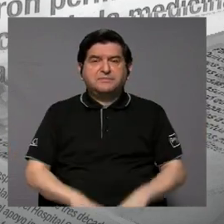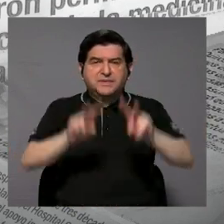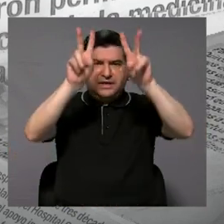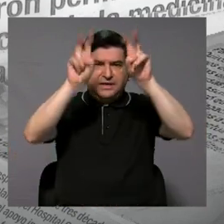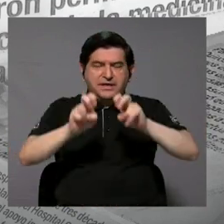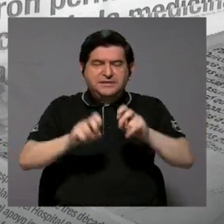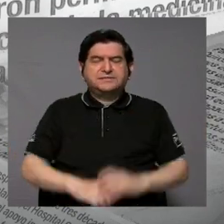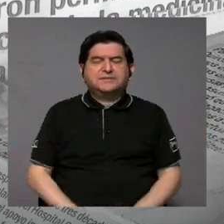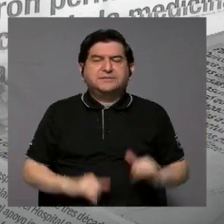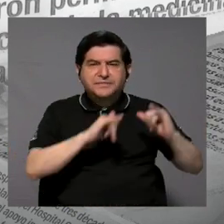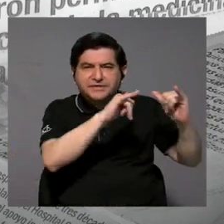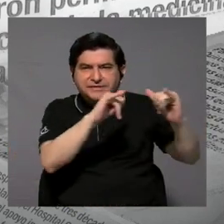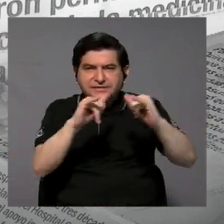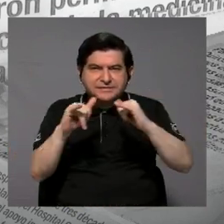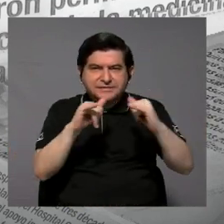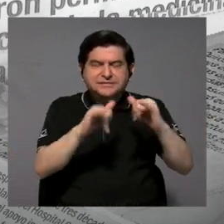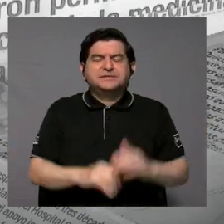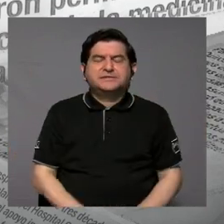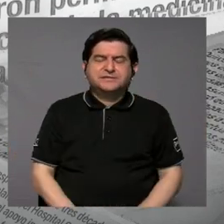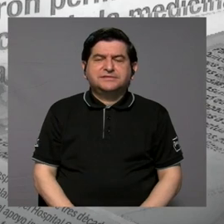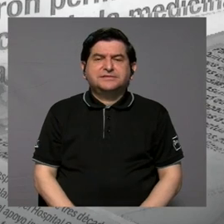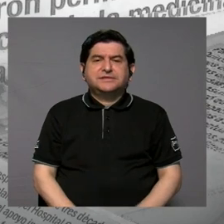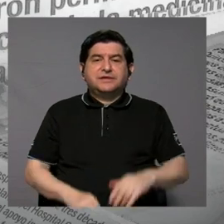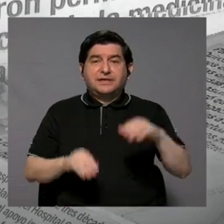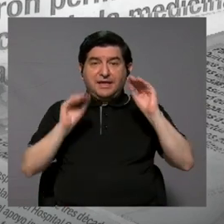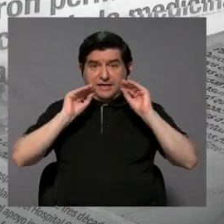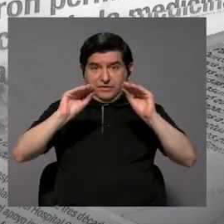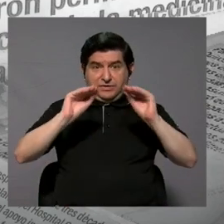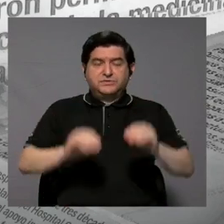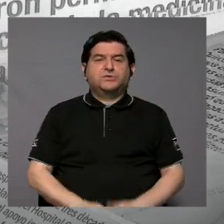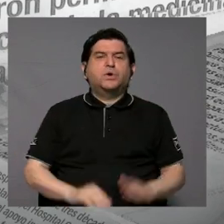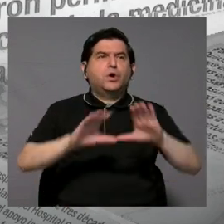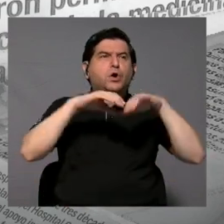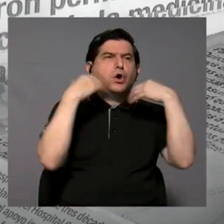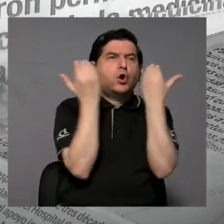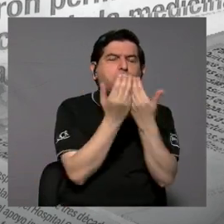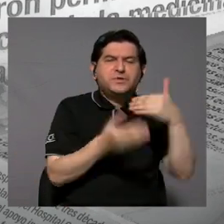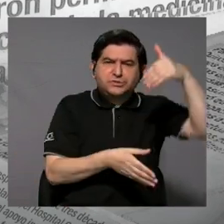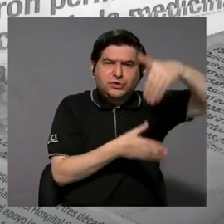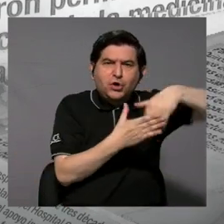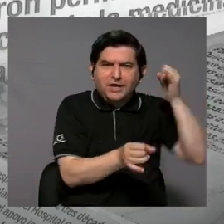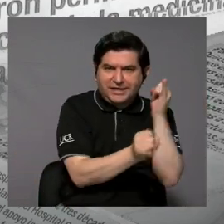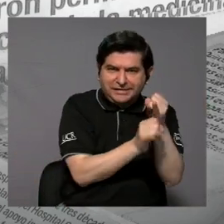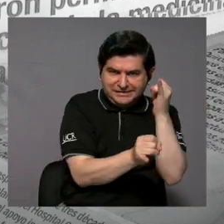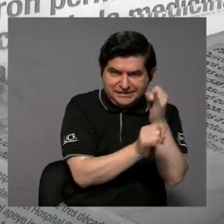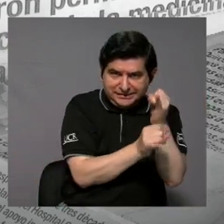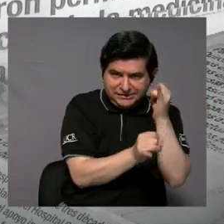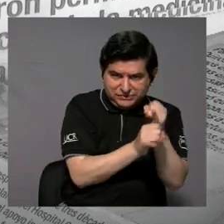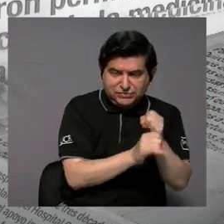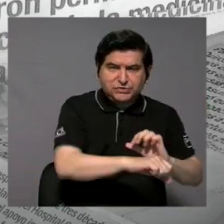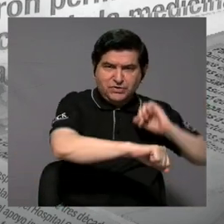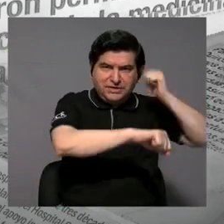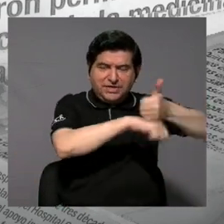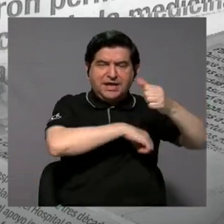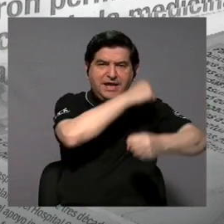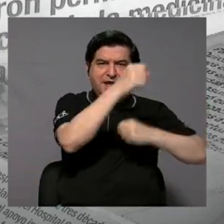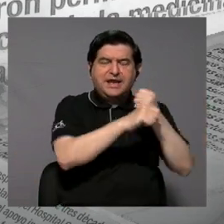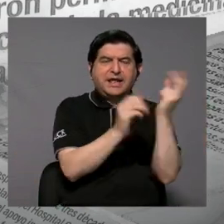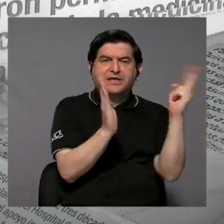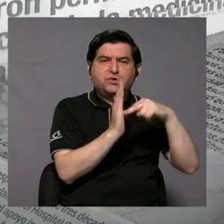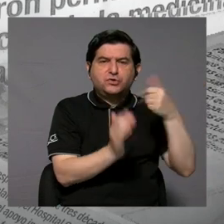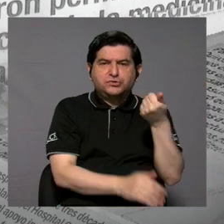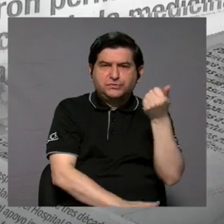estandarizadas educativas. En el caso de la Comisión Interinstitucional, fue creada en el año